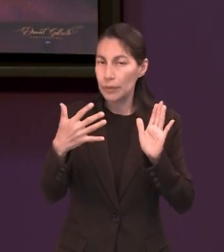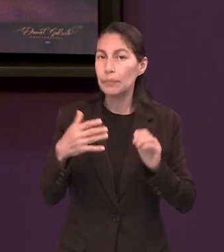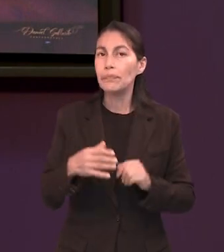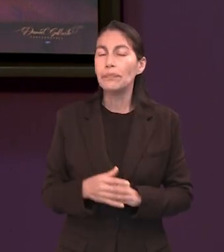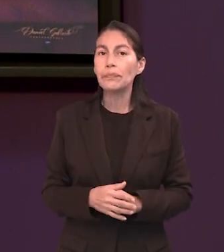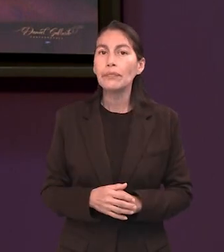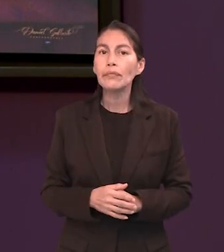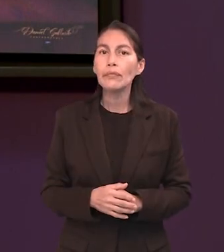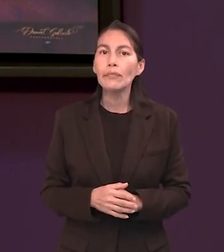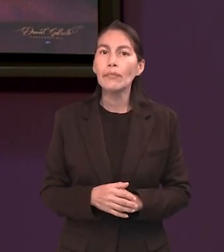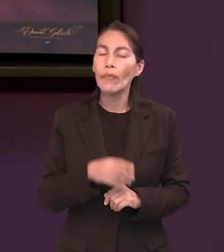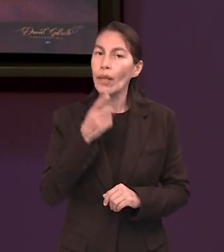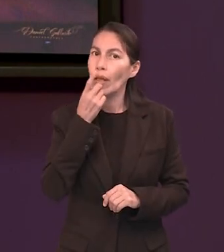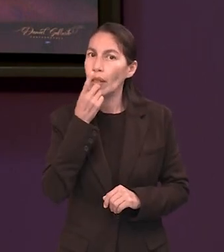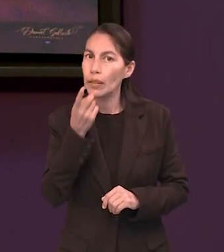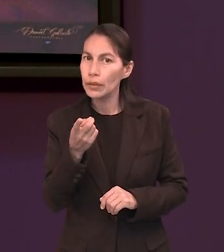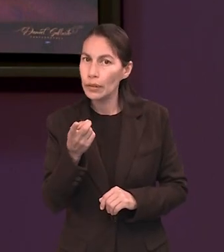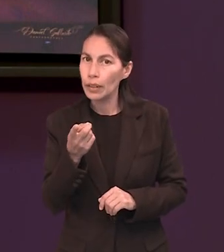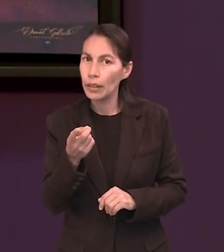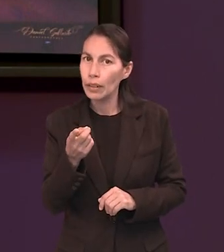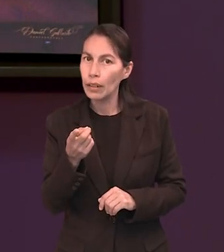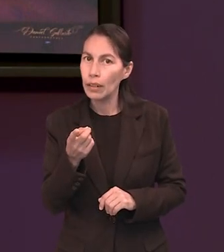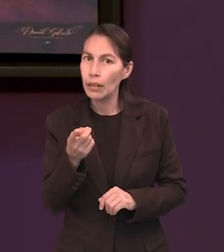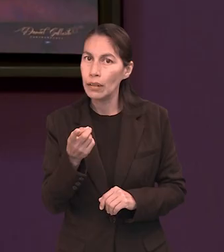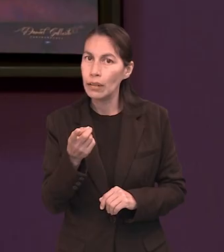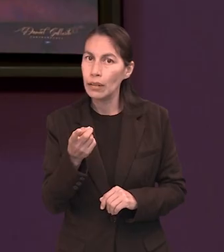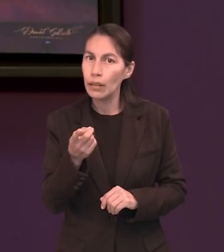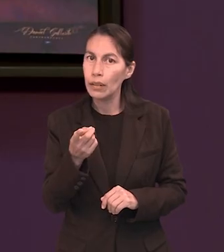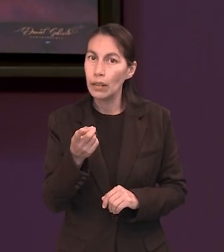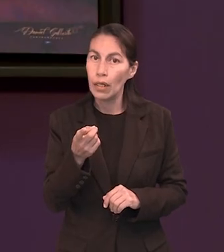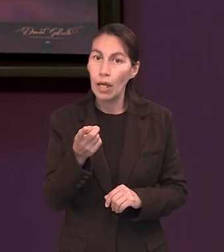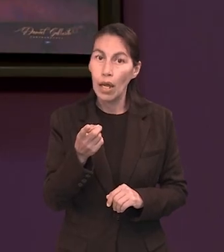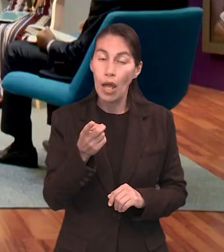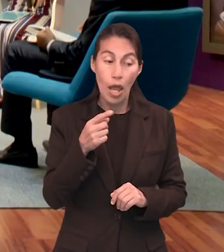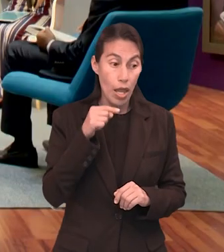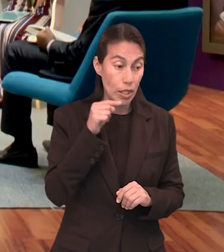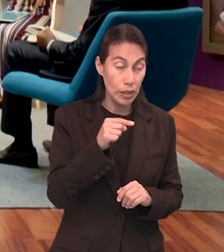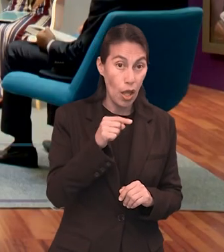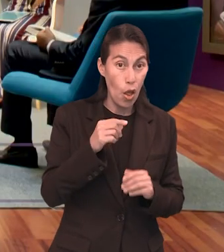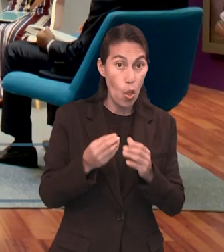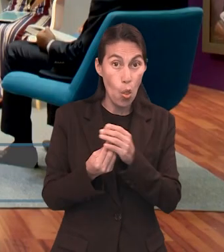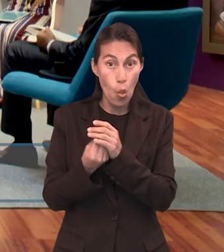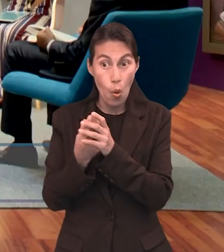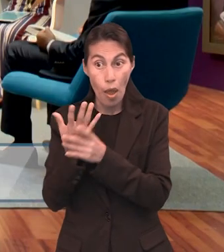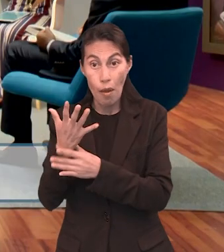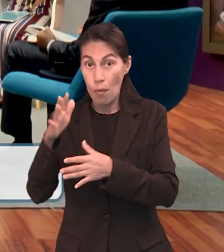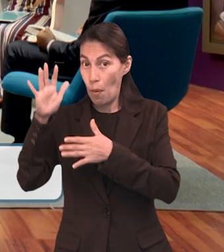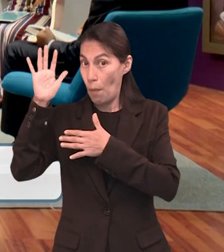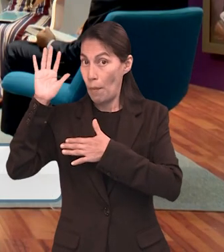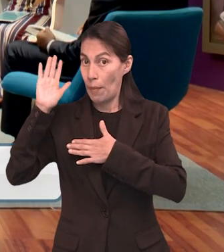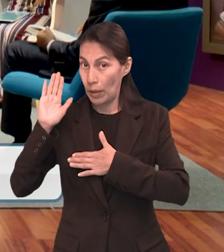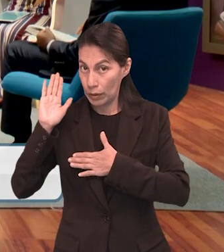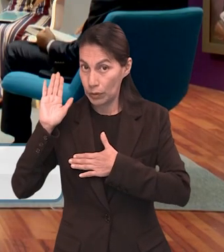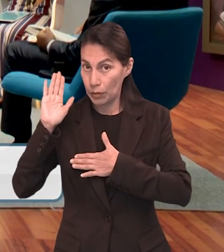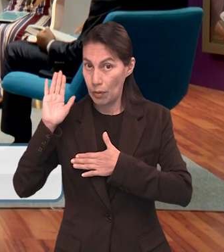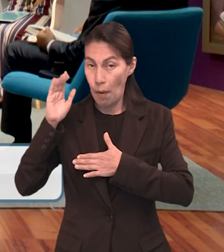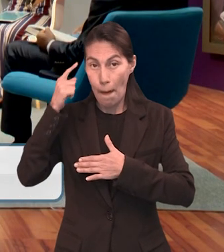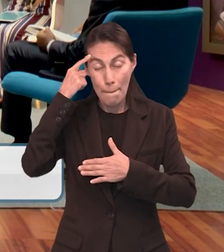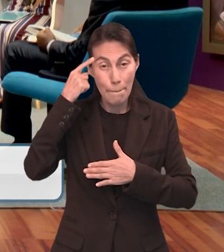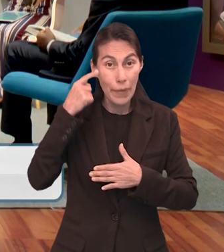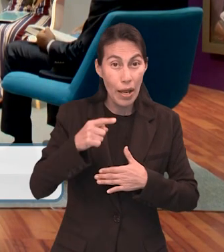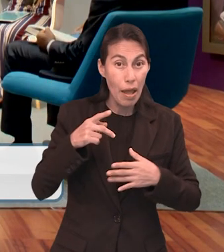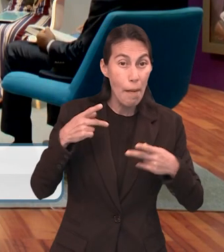que es lo que rectifica. Así que por eso es mediador de un nuevo pacto para que